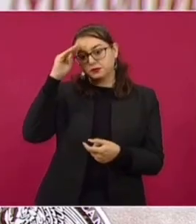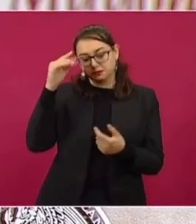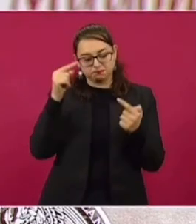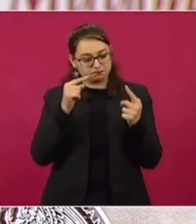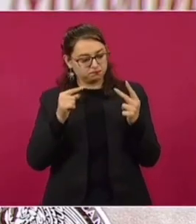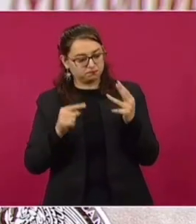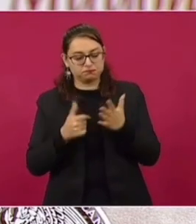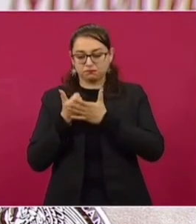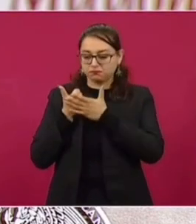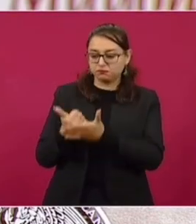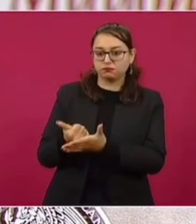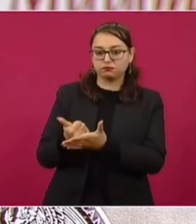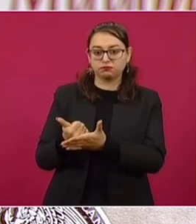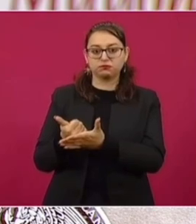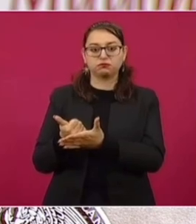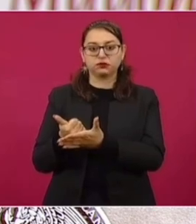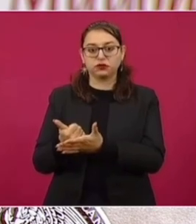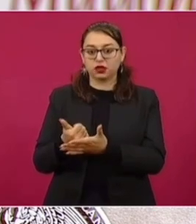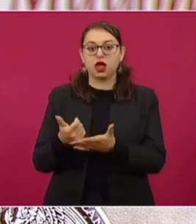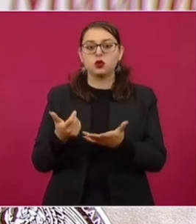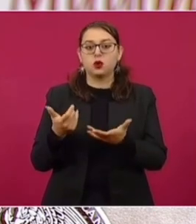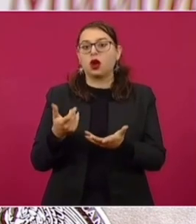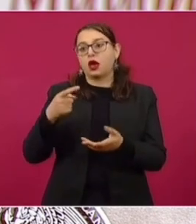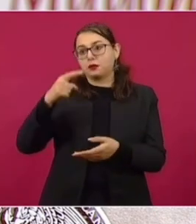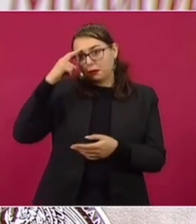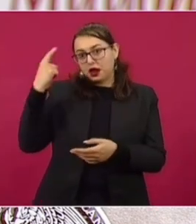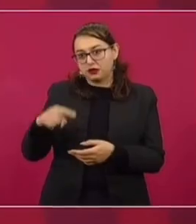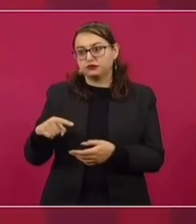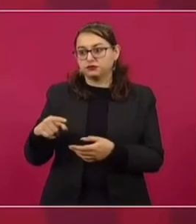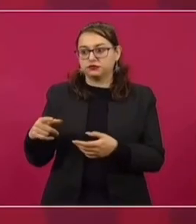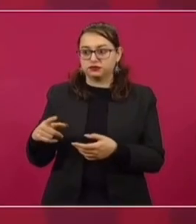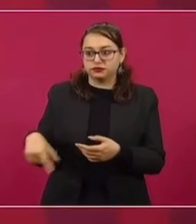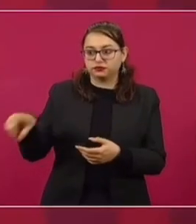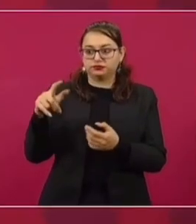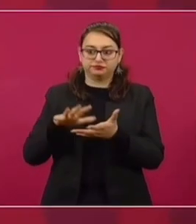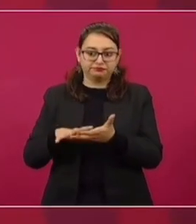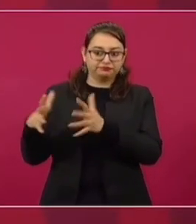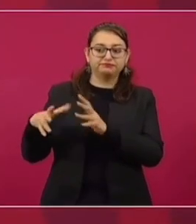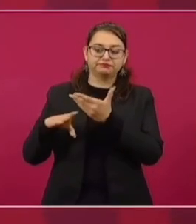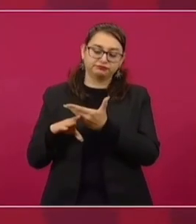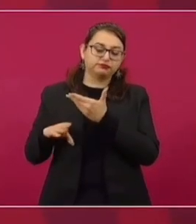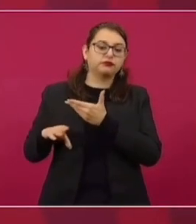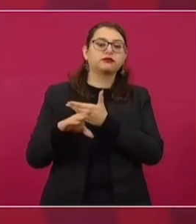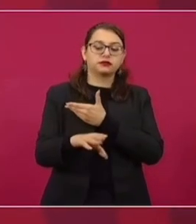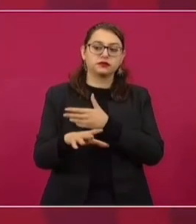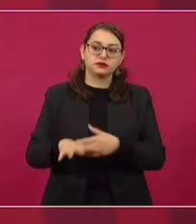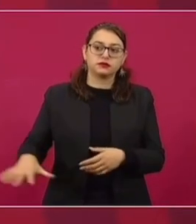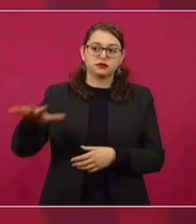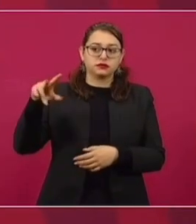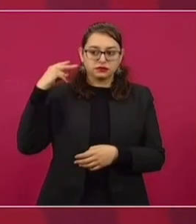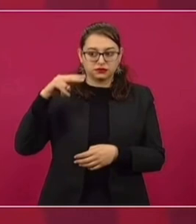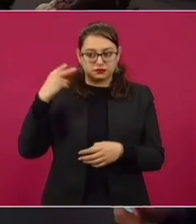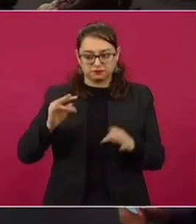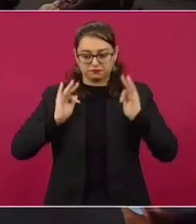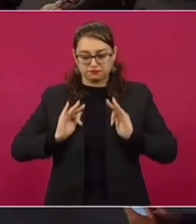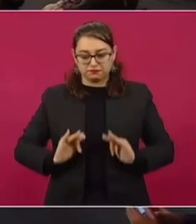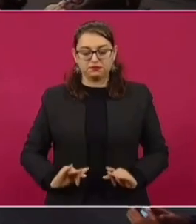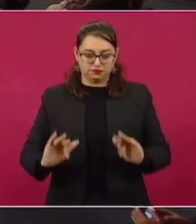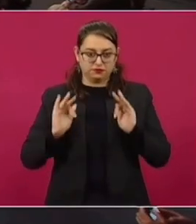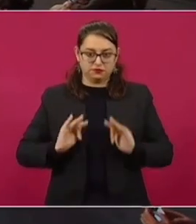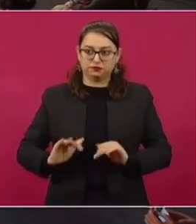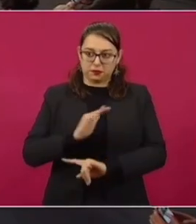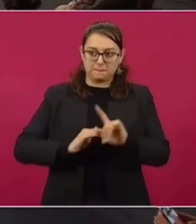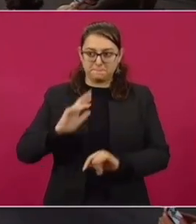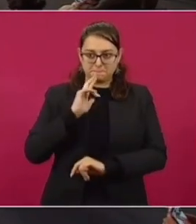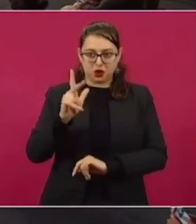ayuden a combatir con mayor éxito a la incidencia delictiva y garantizar a los veracruzanos, como en todo el país, mejores